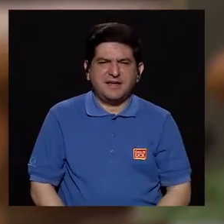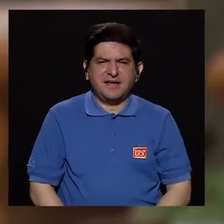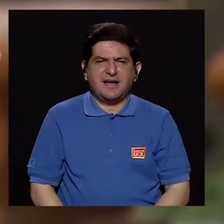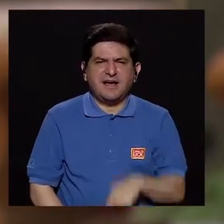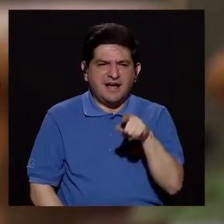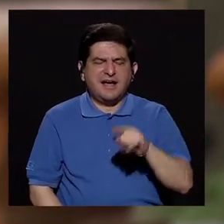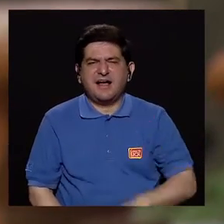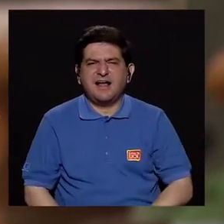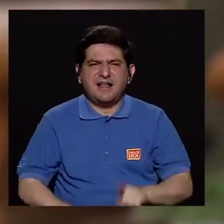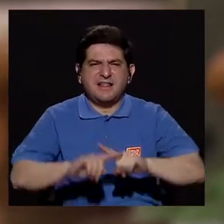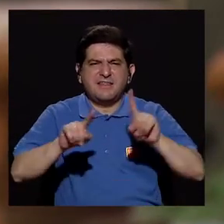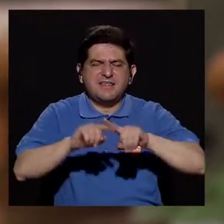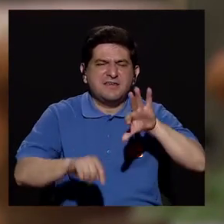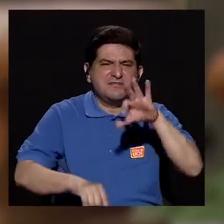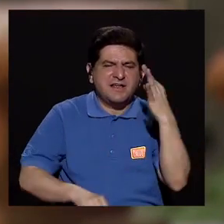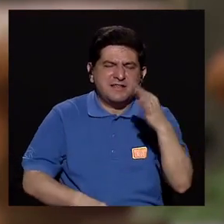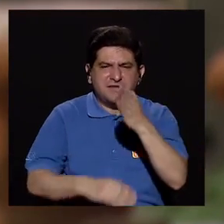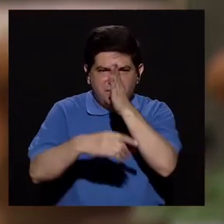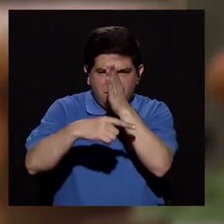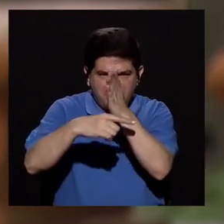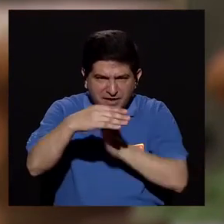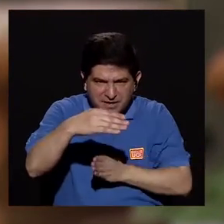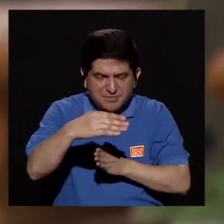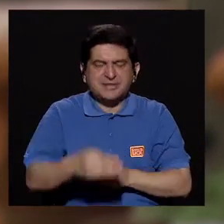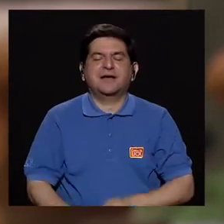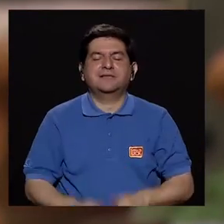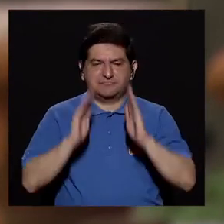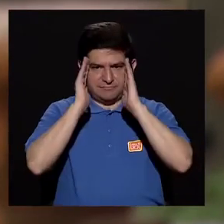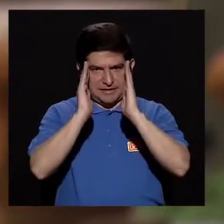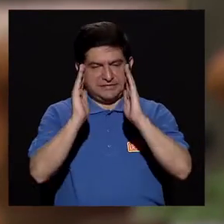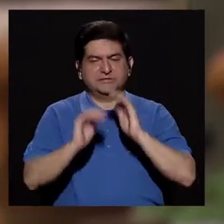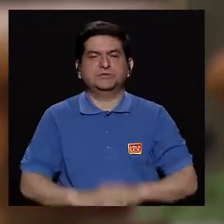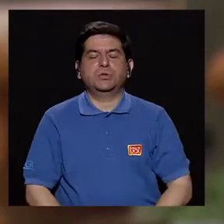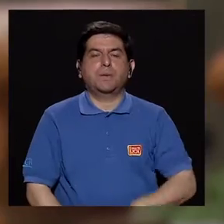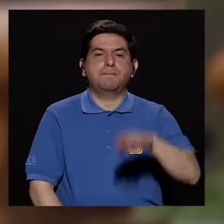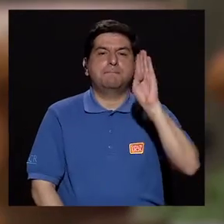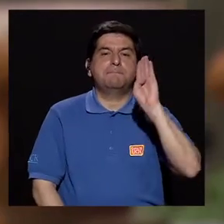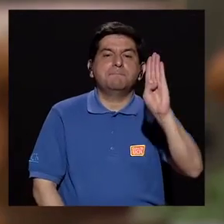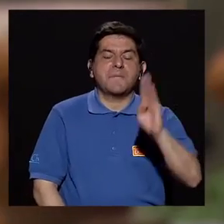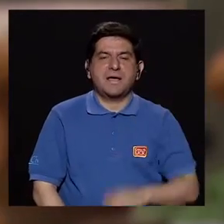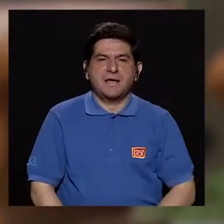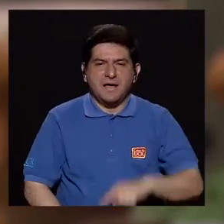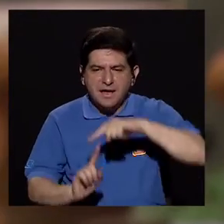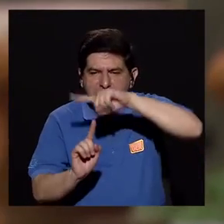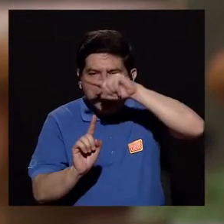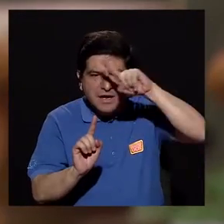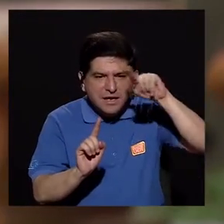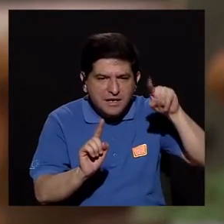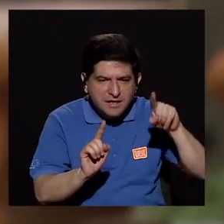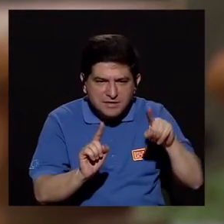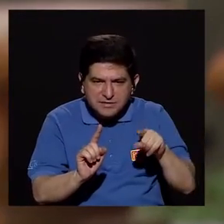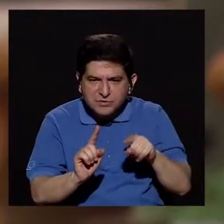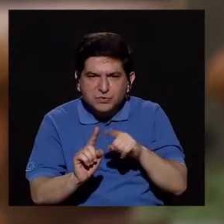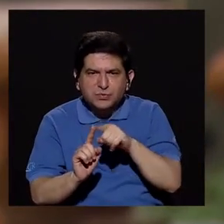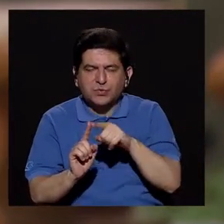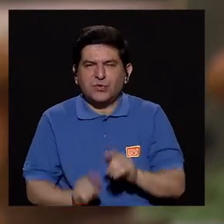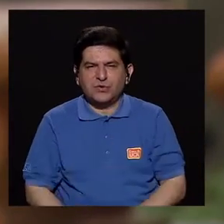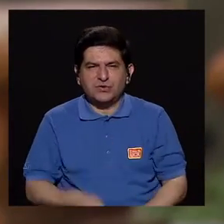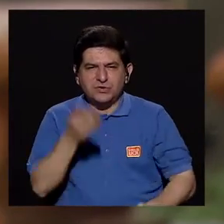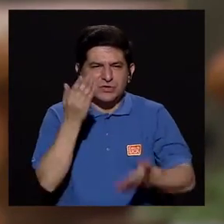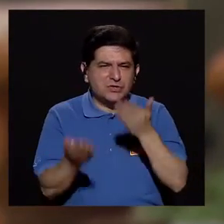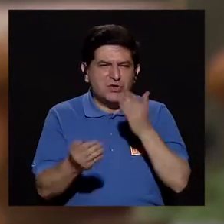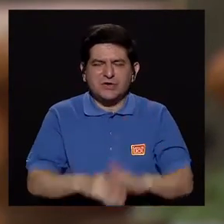o sea, si la mitad del lunar es diferente de la otra mitad, pues hay que ponerle atención. La B es el borde. Si un borde se